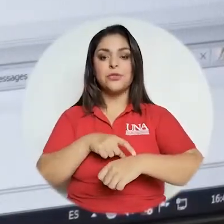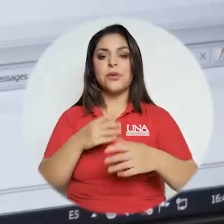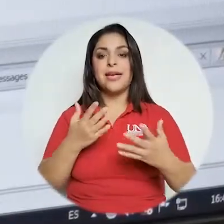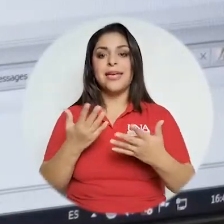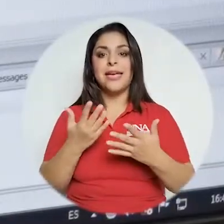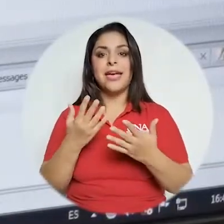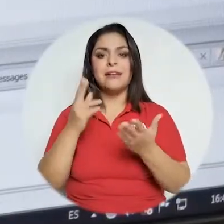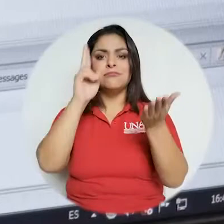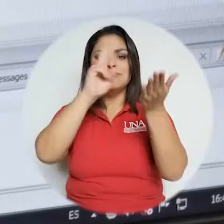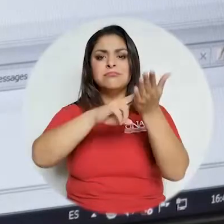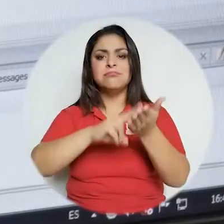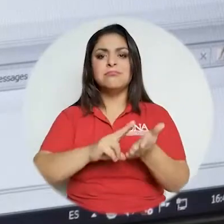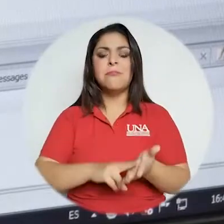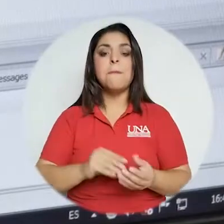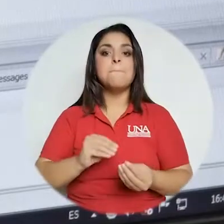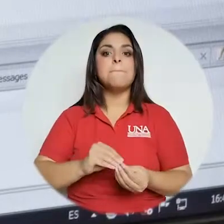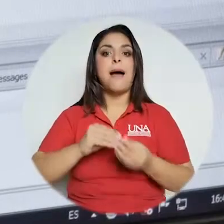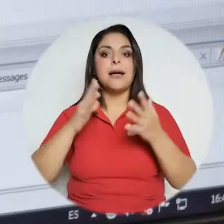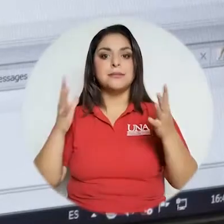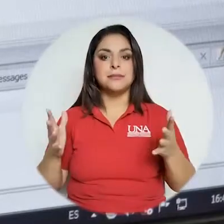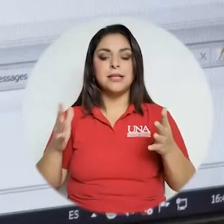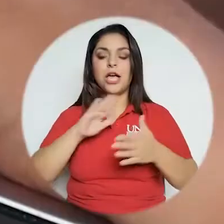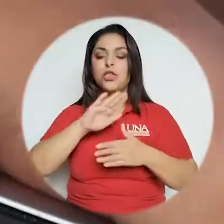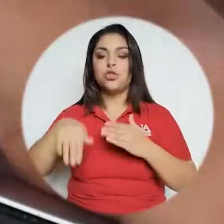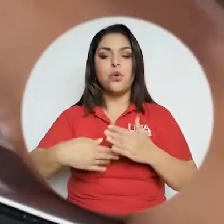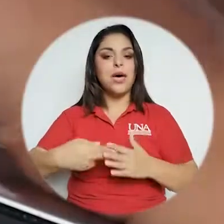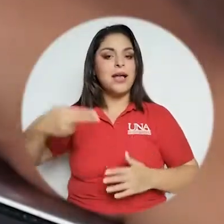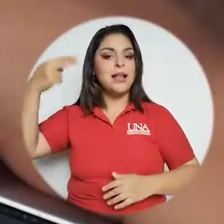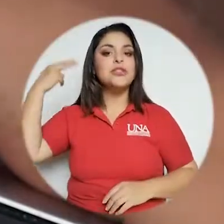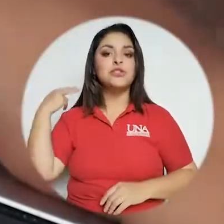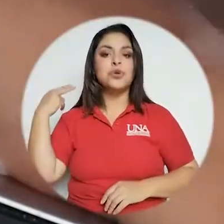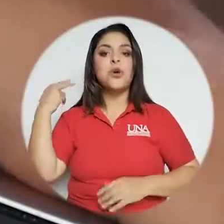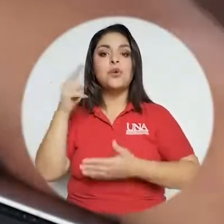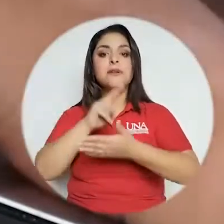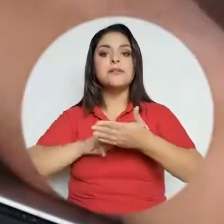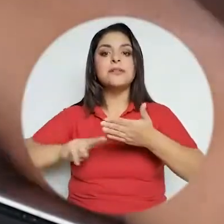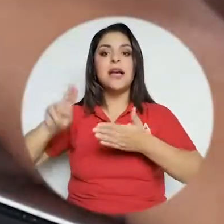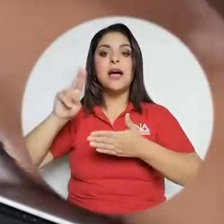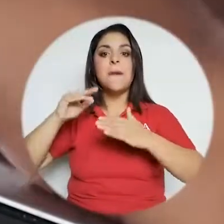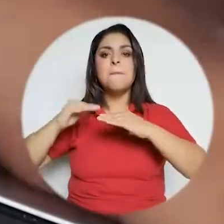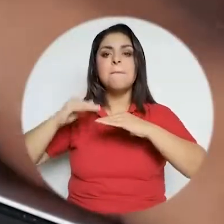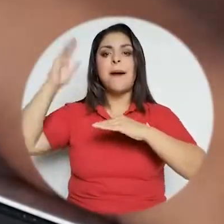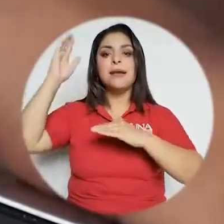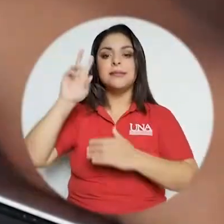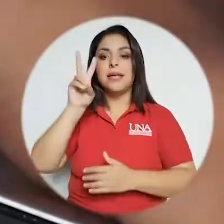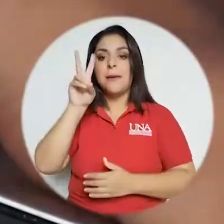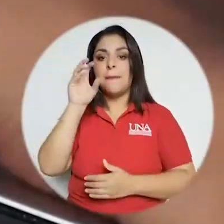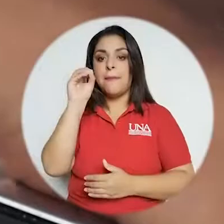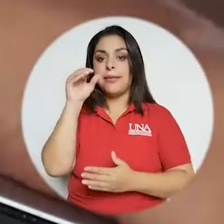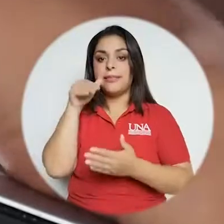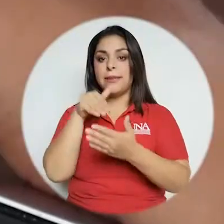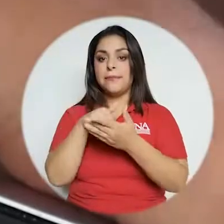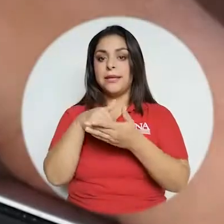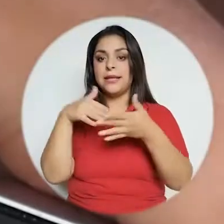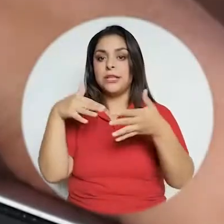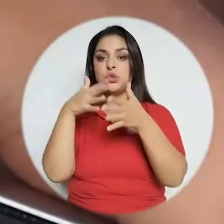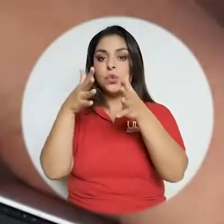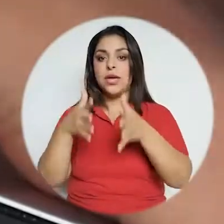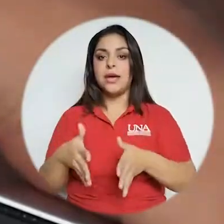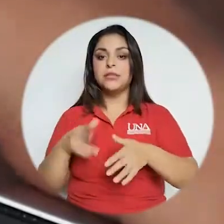el momento donde registró su mayor matrícula en la historia de la universidad superando los 20.000